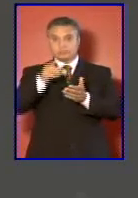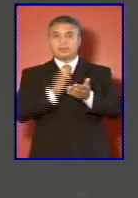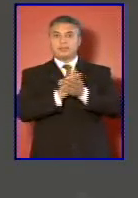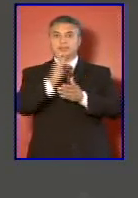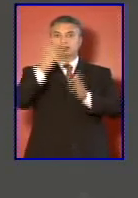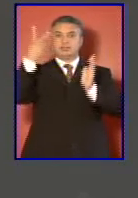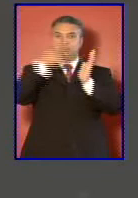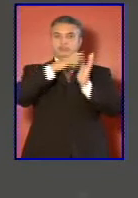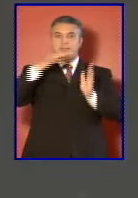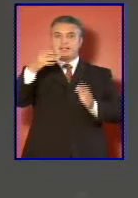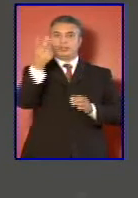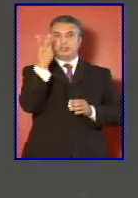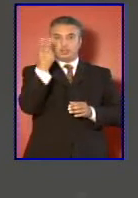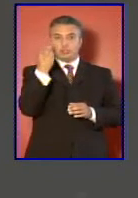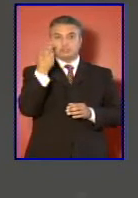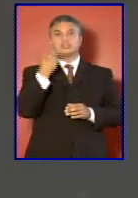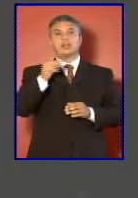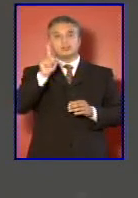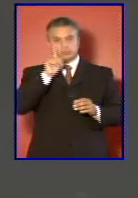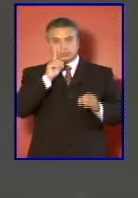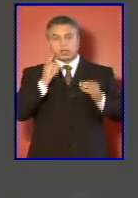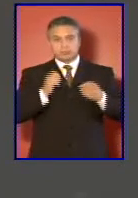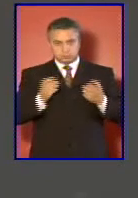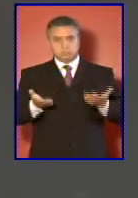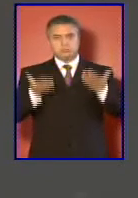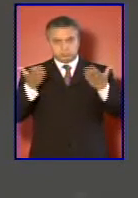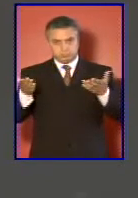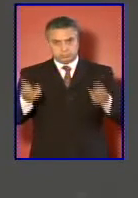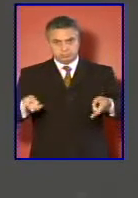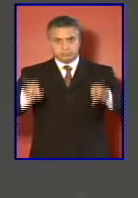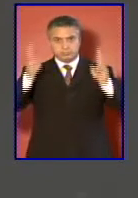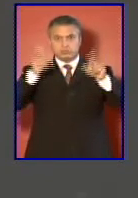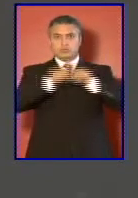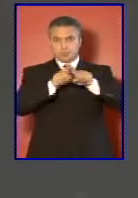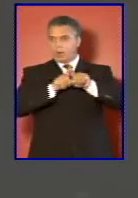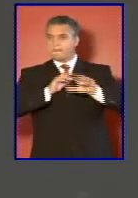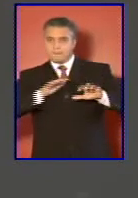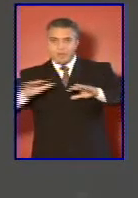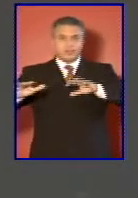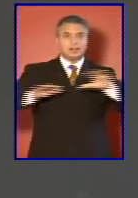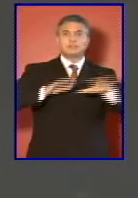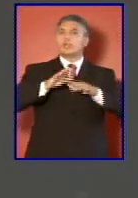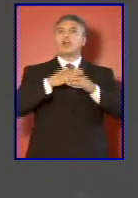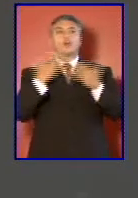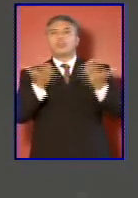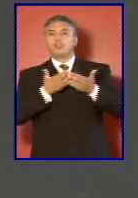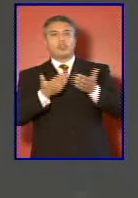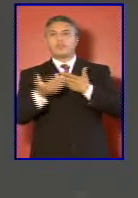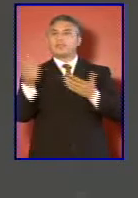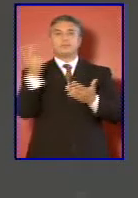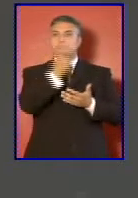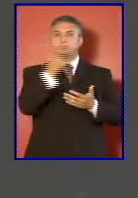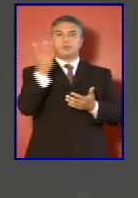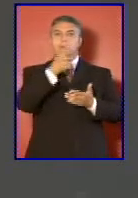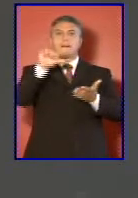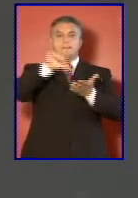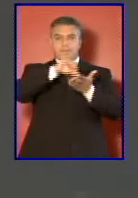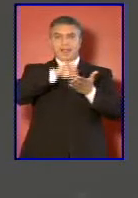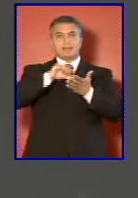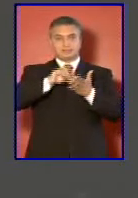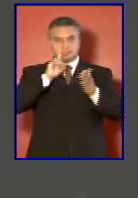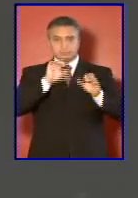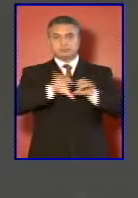2012 estar a disposición de movilizarnos donde ambos países le convenga